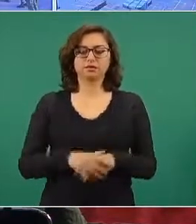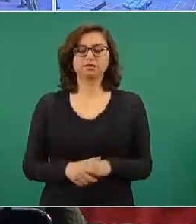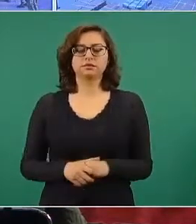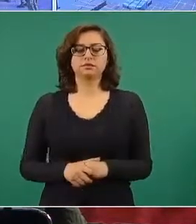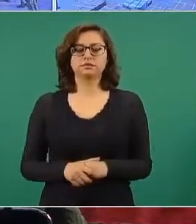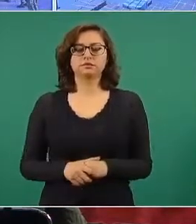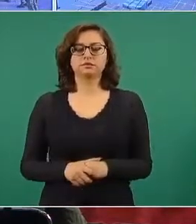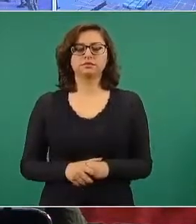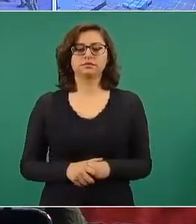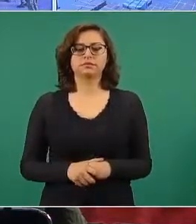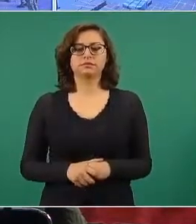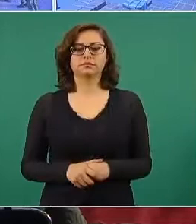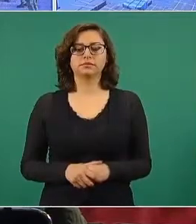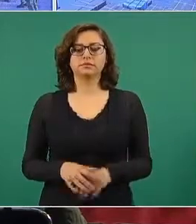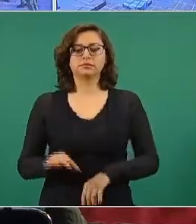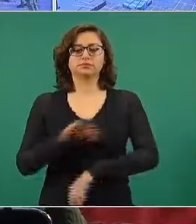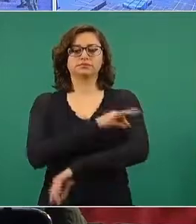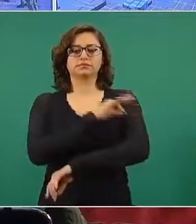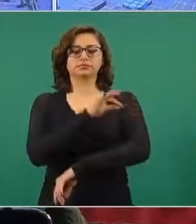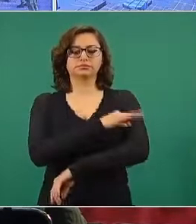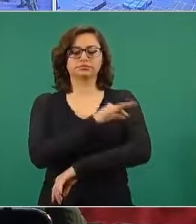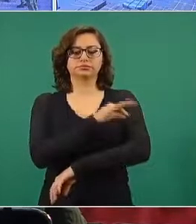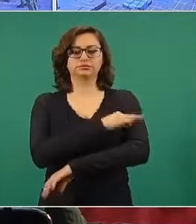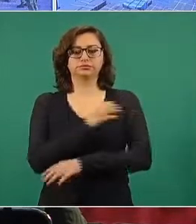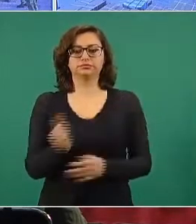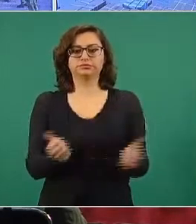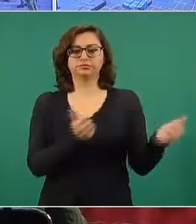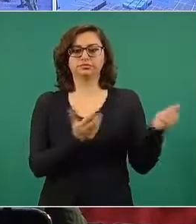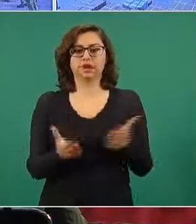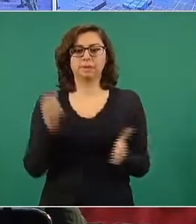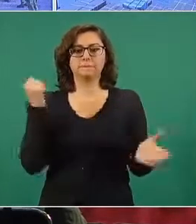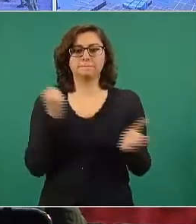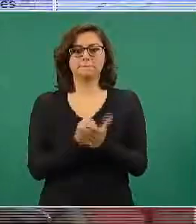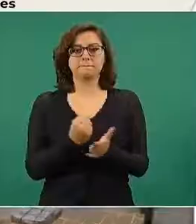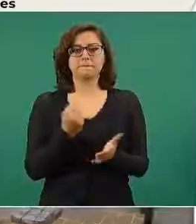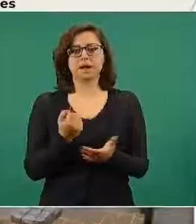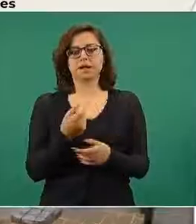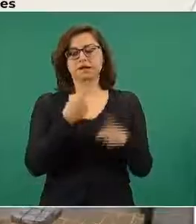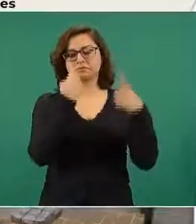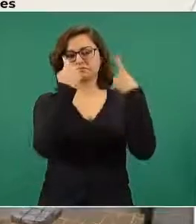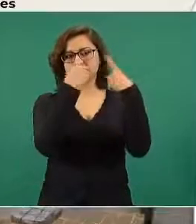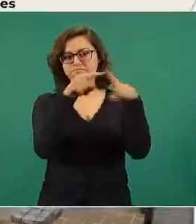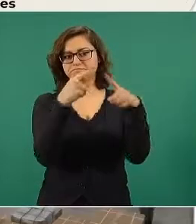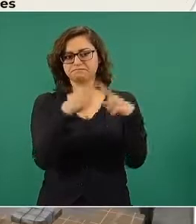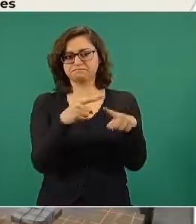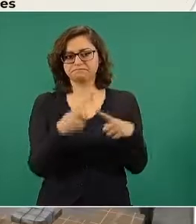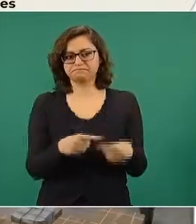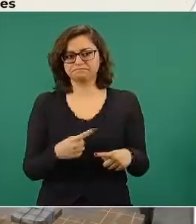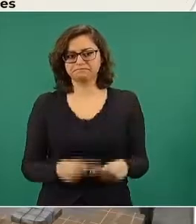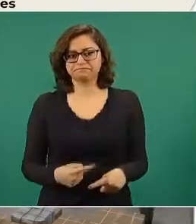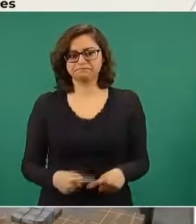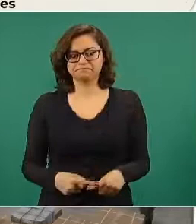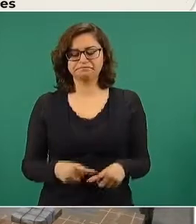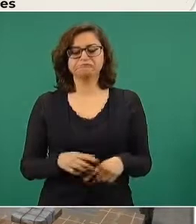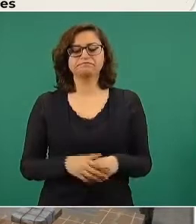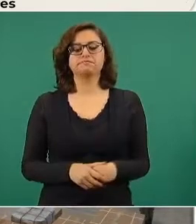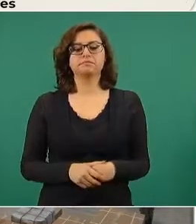Estas son las vacunas recibidas desde Pfizer, Sinovac, CanSino, Sputnik, Casino México,